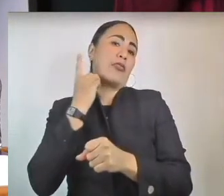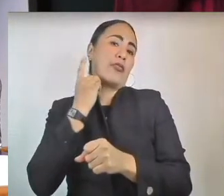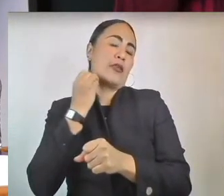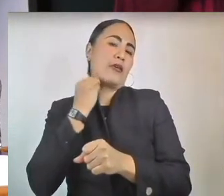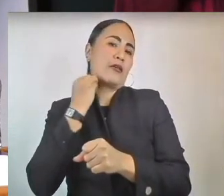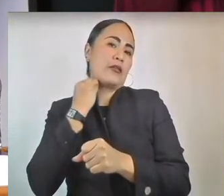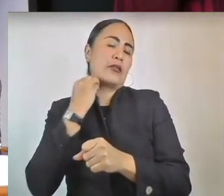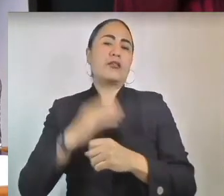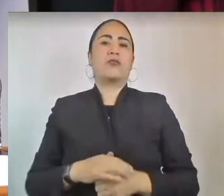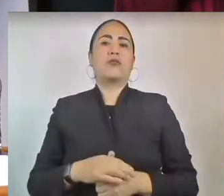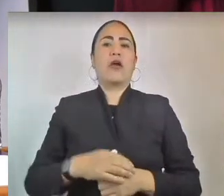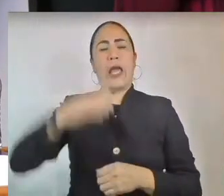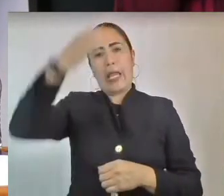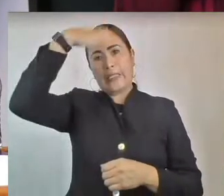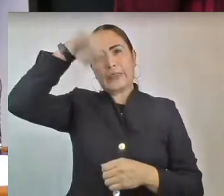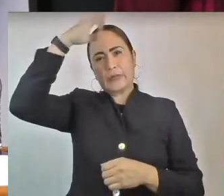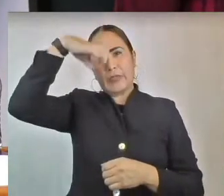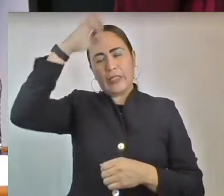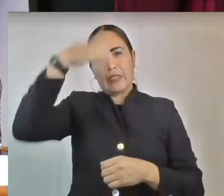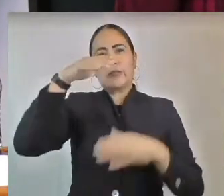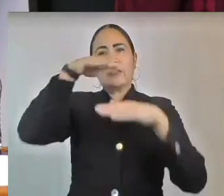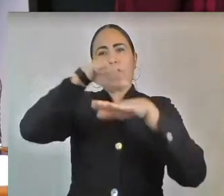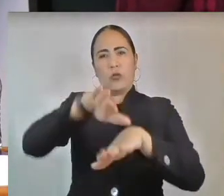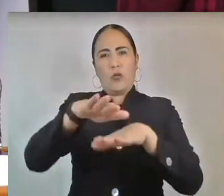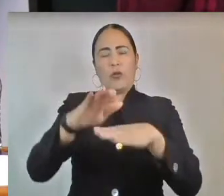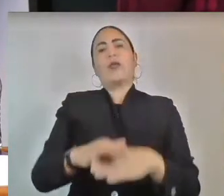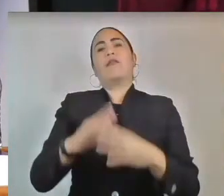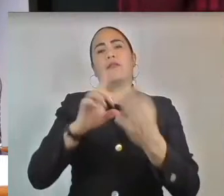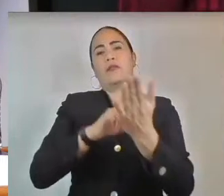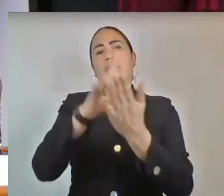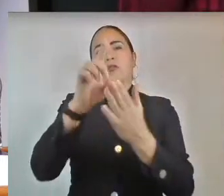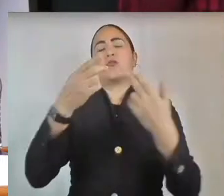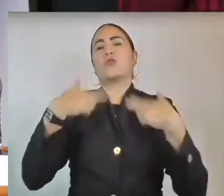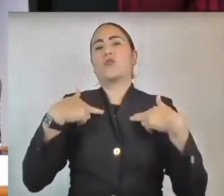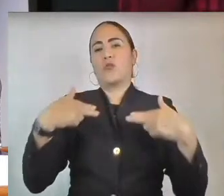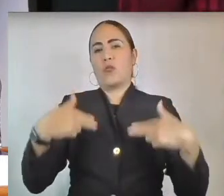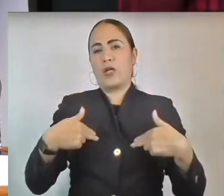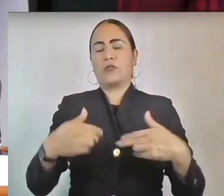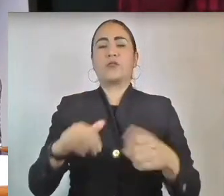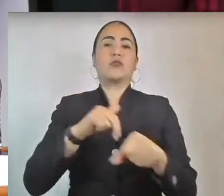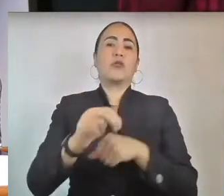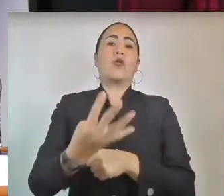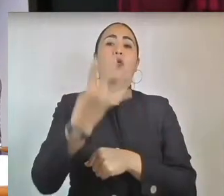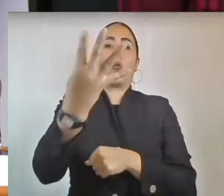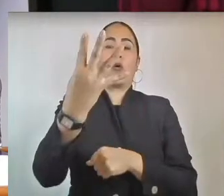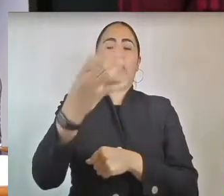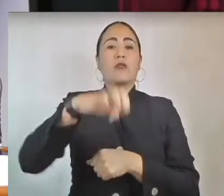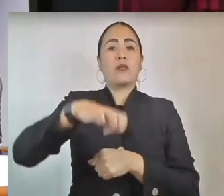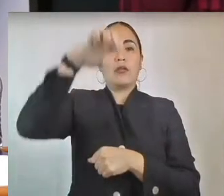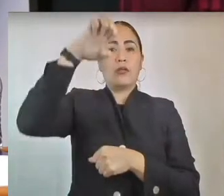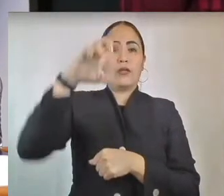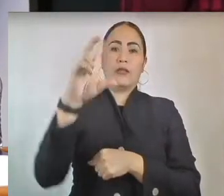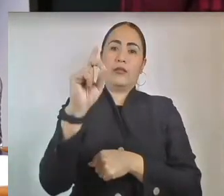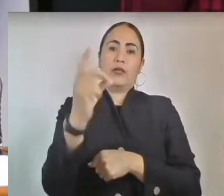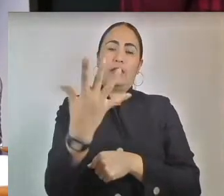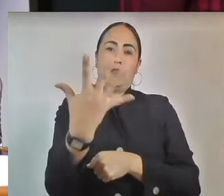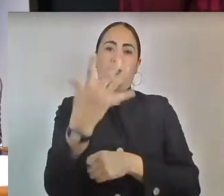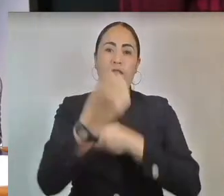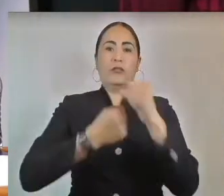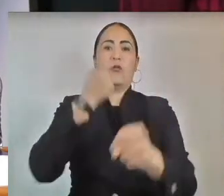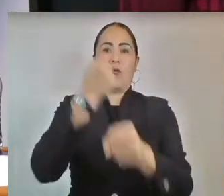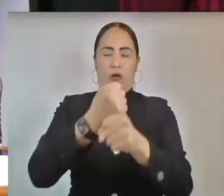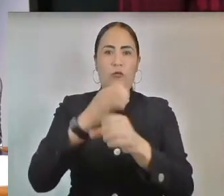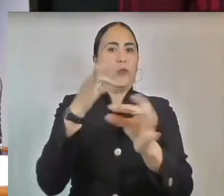o estudios en materia de derechos humanos. Cuatro, tener 35 años cumplidos el día de su